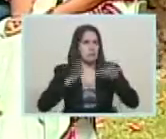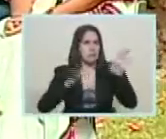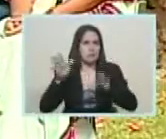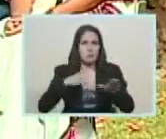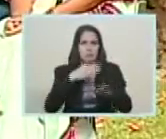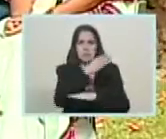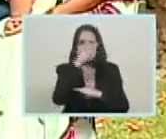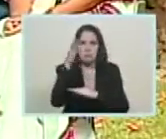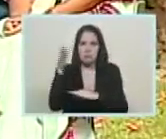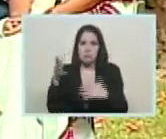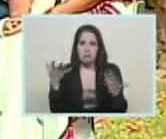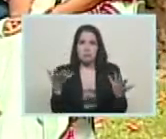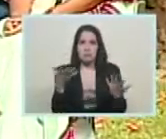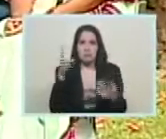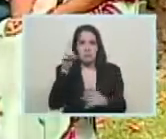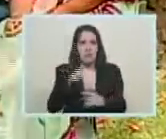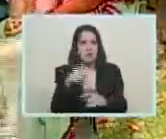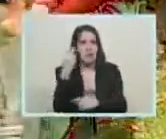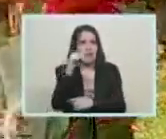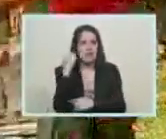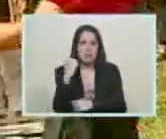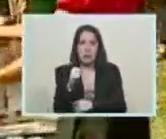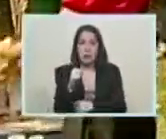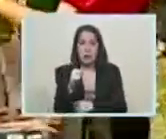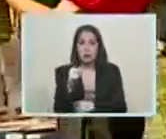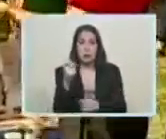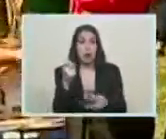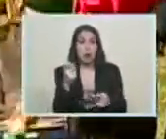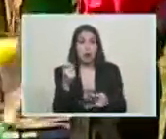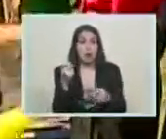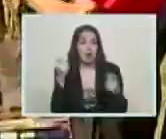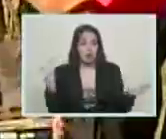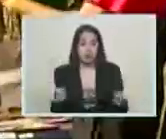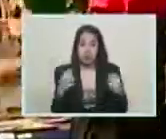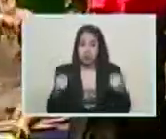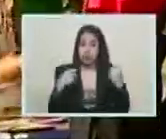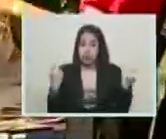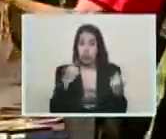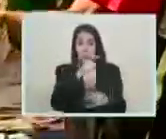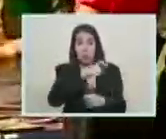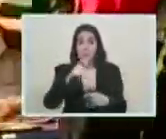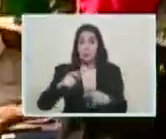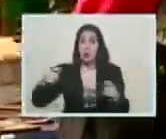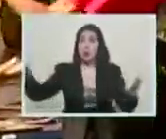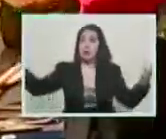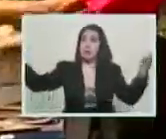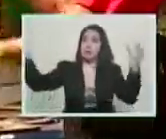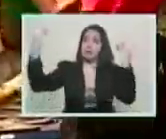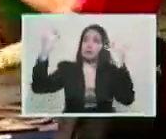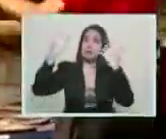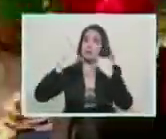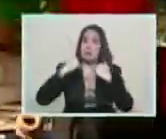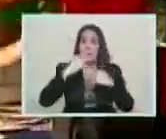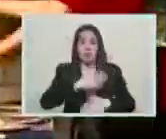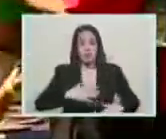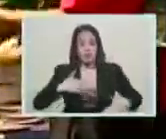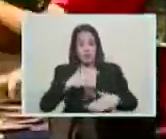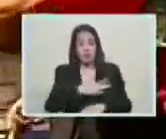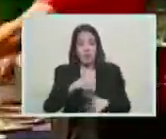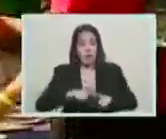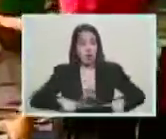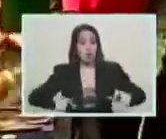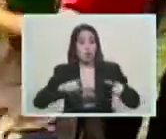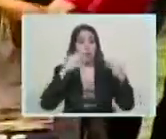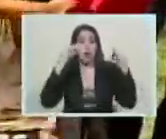seguir promoviendo en Venezuela también el turismo nacional. y promover en Venezuela que personas extranjeras puedan venir a disfrutar de los espacios naturales